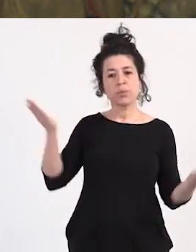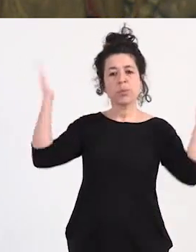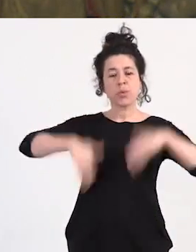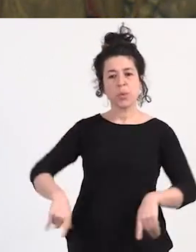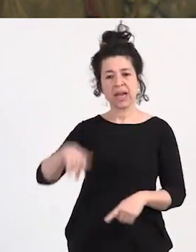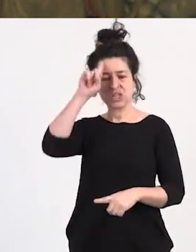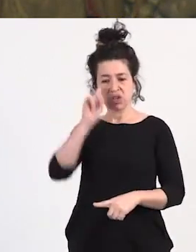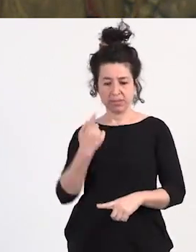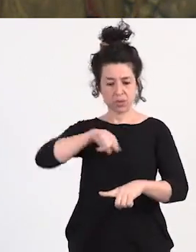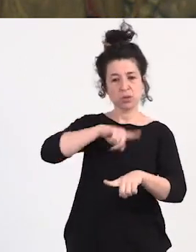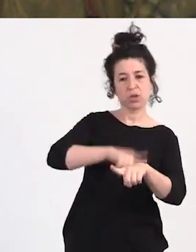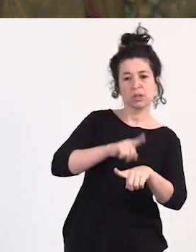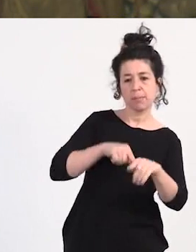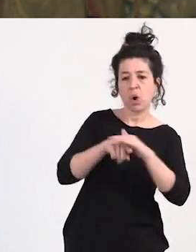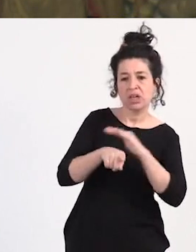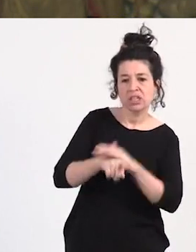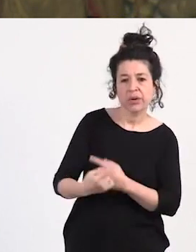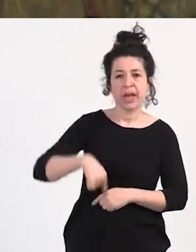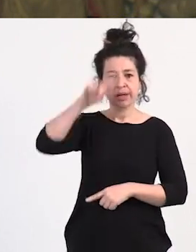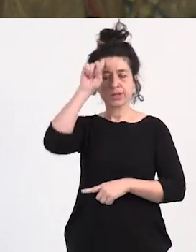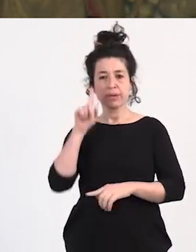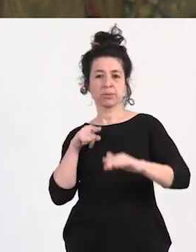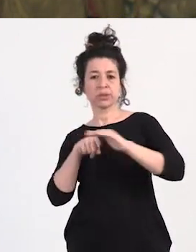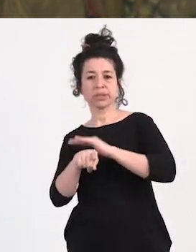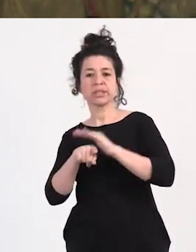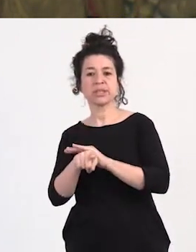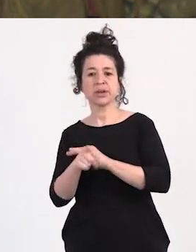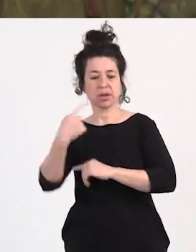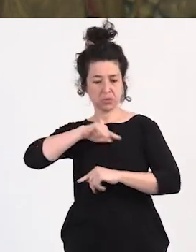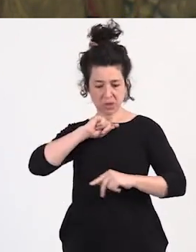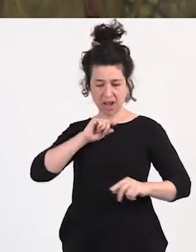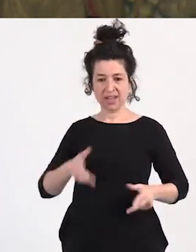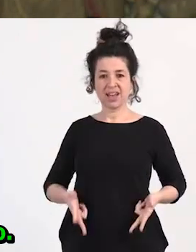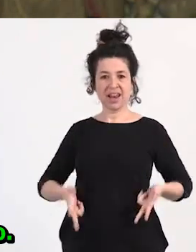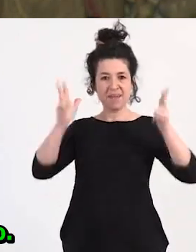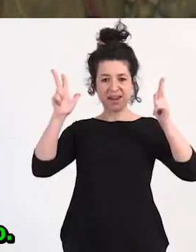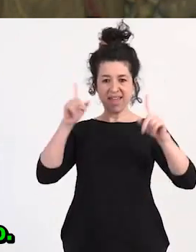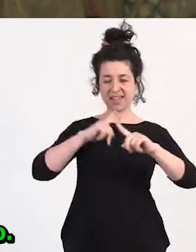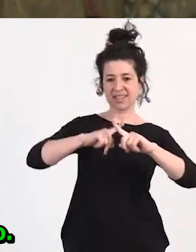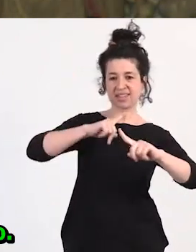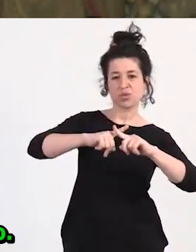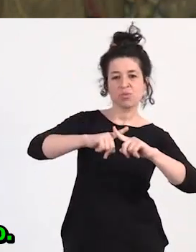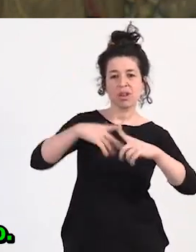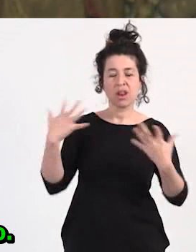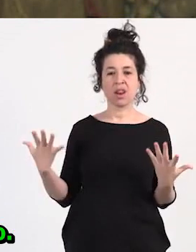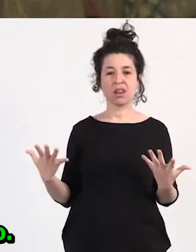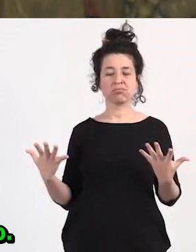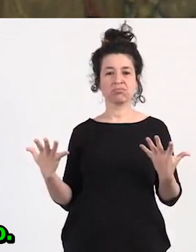gestionar nuestros tiempos, que no sabemos gestionar nuestras libertades sexuales, nuestras